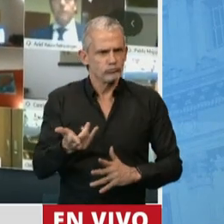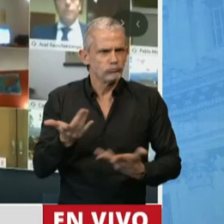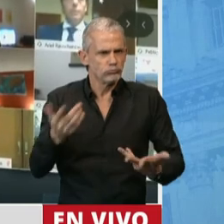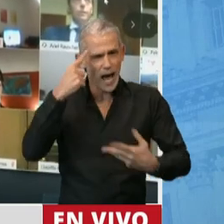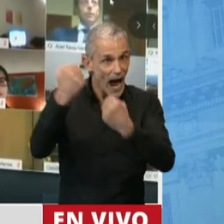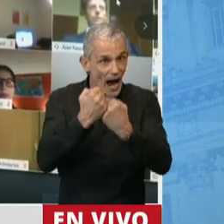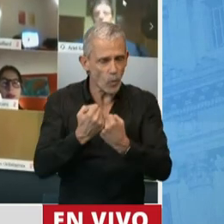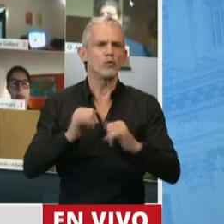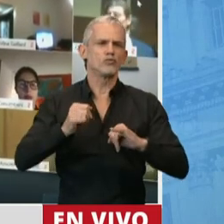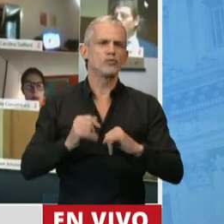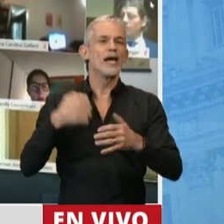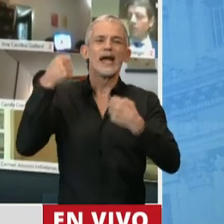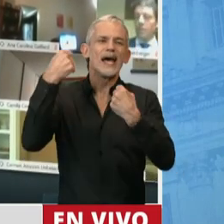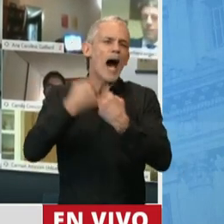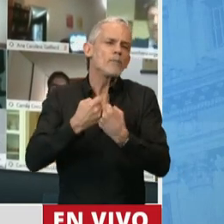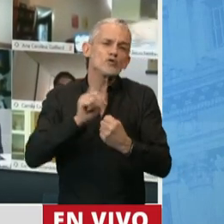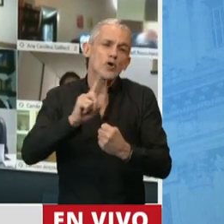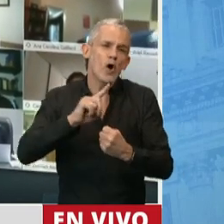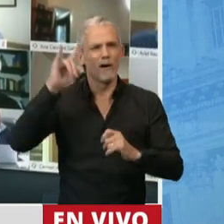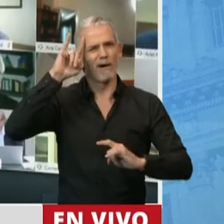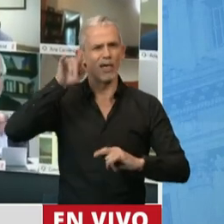consenso. Lo que no apoyamos es la falsedad.